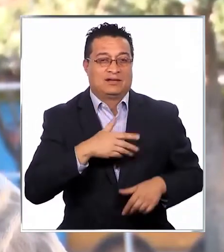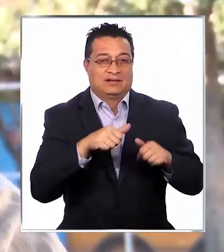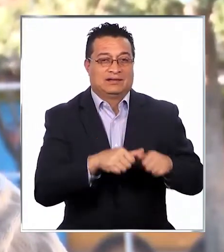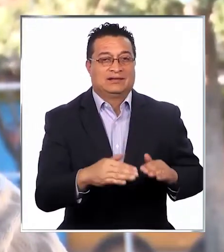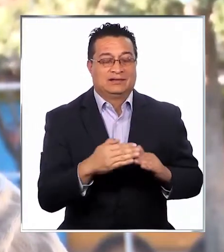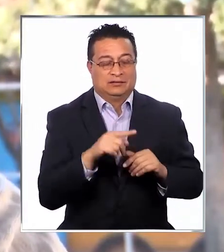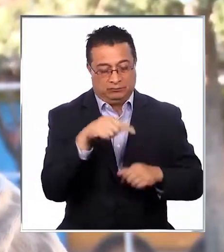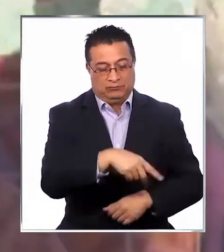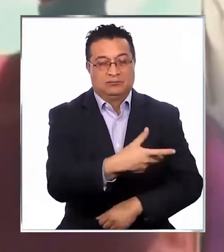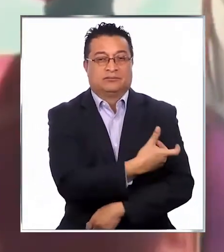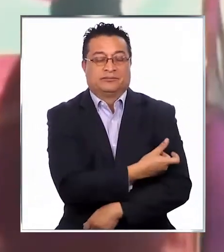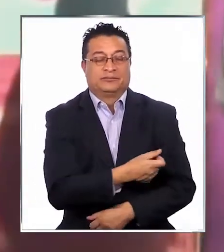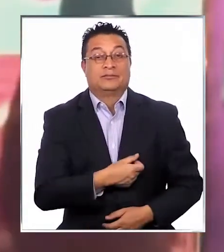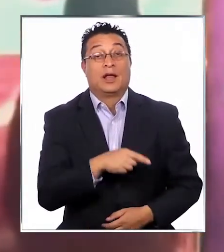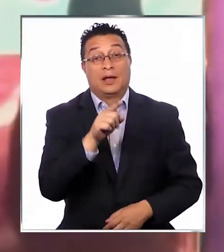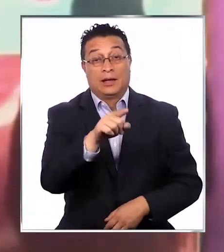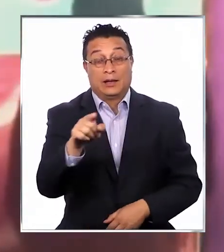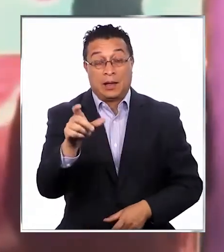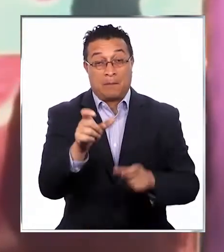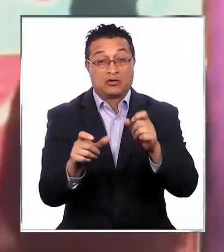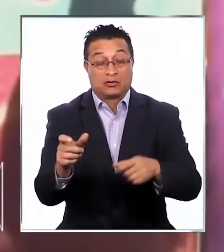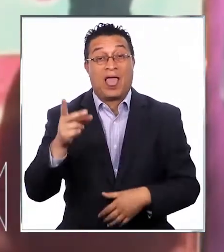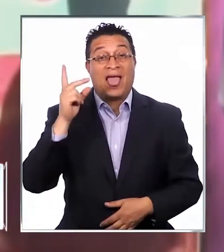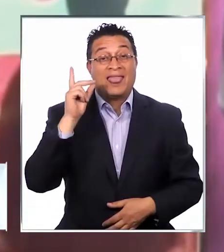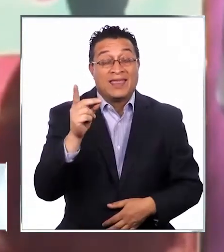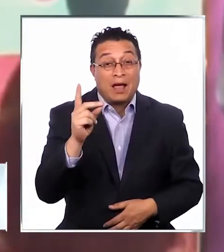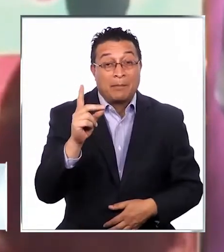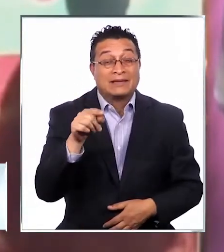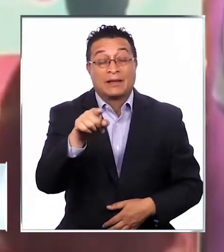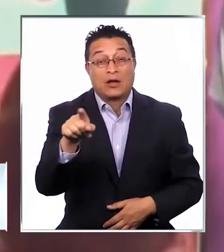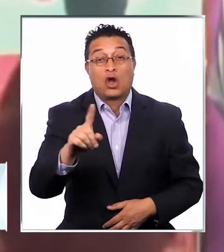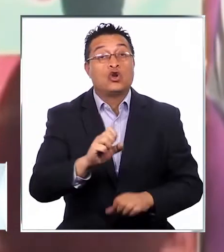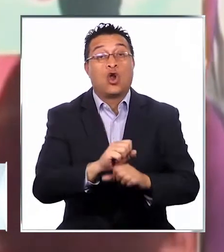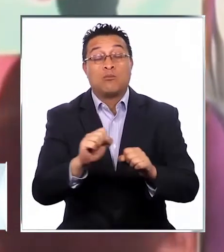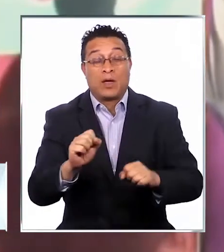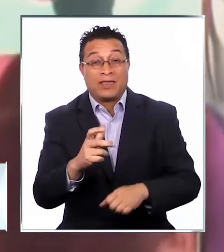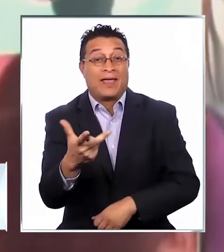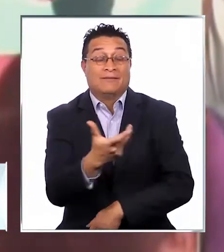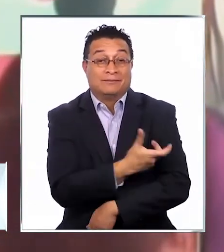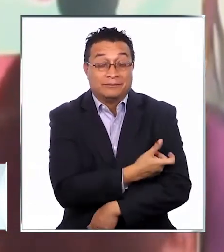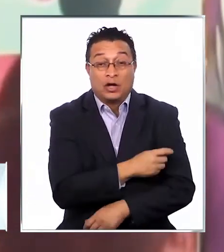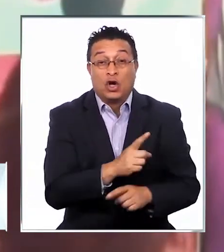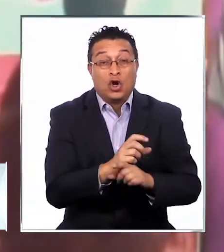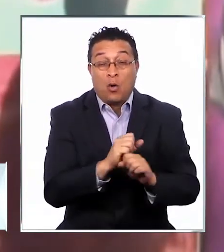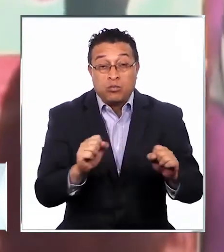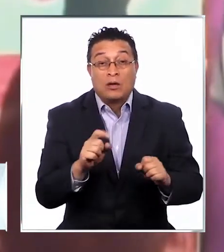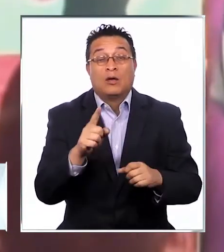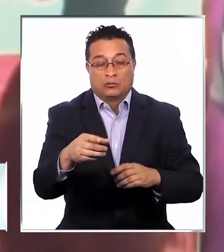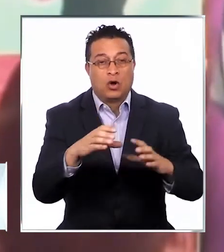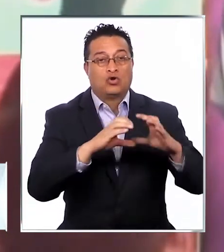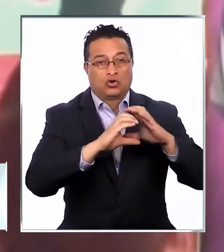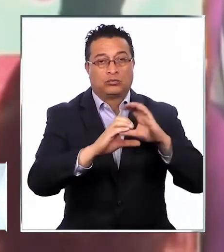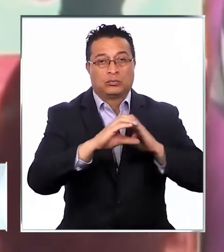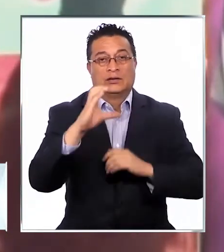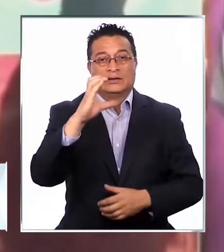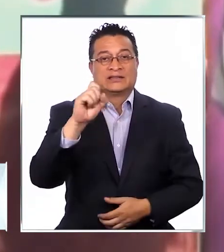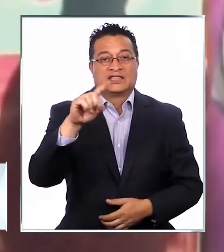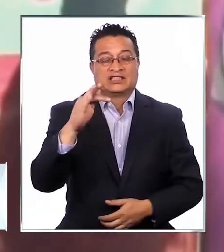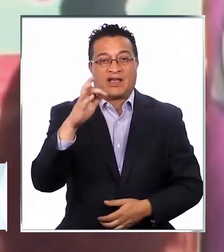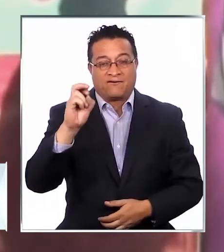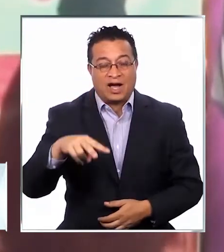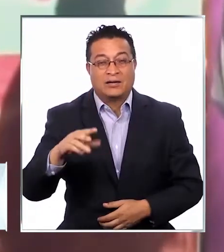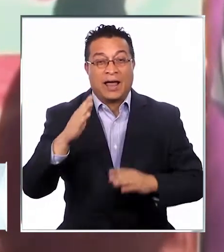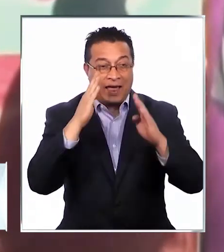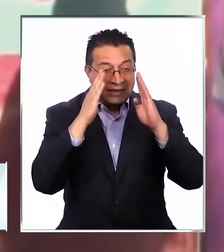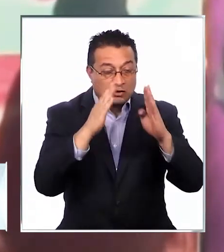me vine a vacunar. Aquellas personas que tienen una discapacidad y no han podido salir a vacunarse, que se comuniquen con el CEFAM,